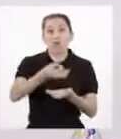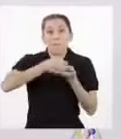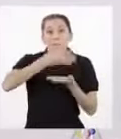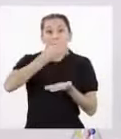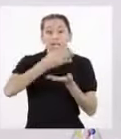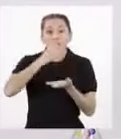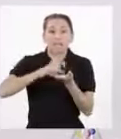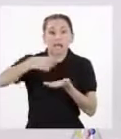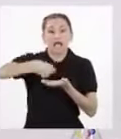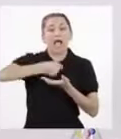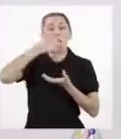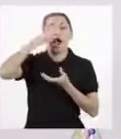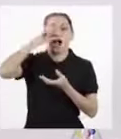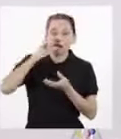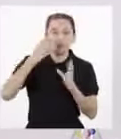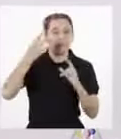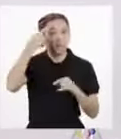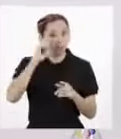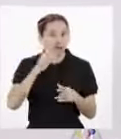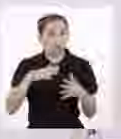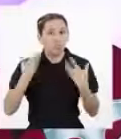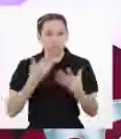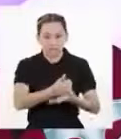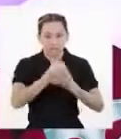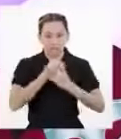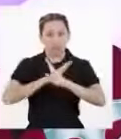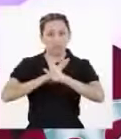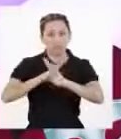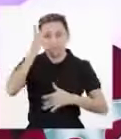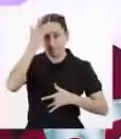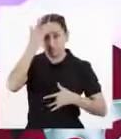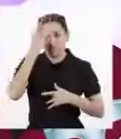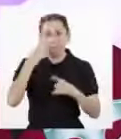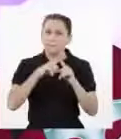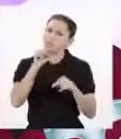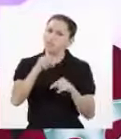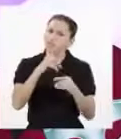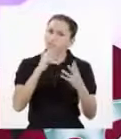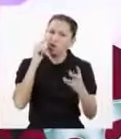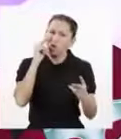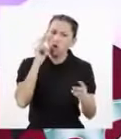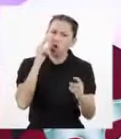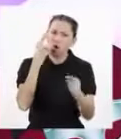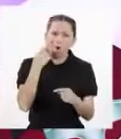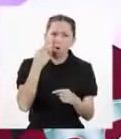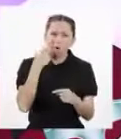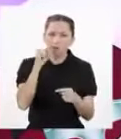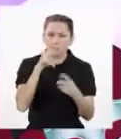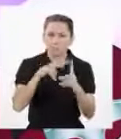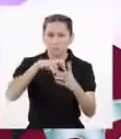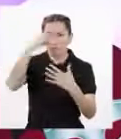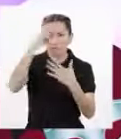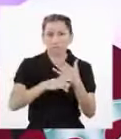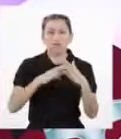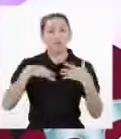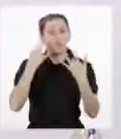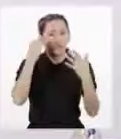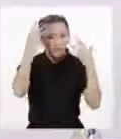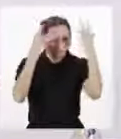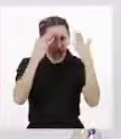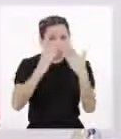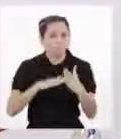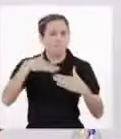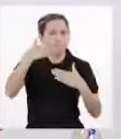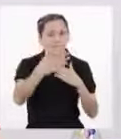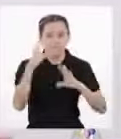a cada paciente de acuerdo con su constitución genética Pero el conocimiento del proyecto Genoma Humano nos hace reflexionar más allá de la ciencia